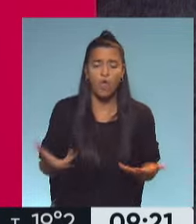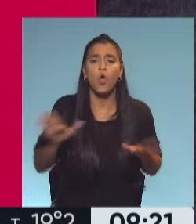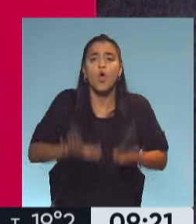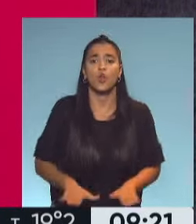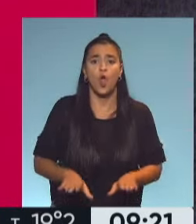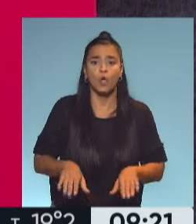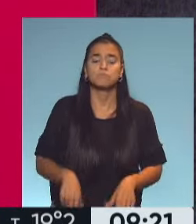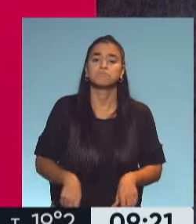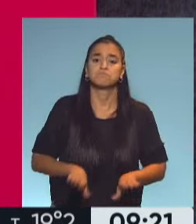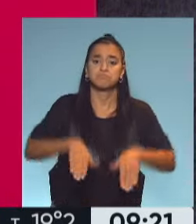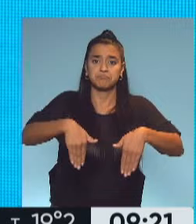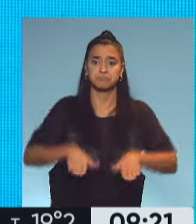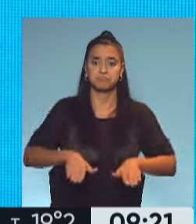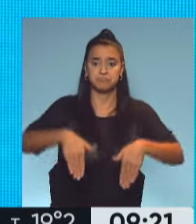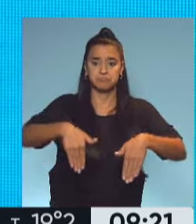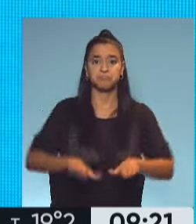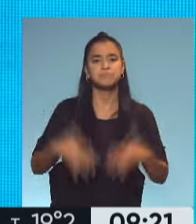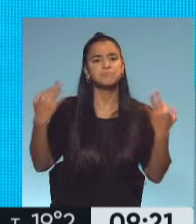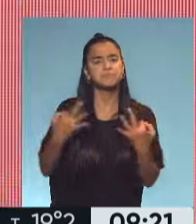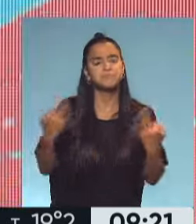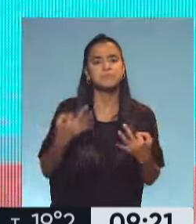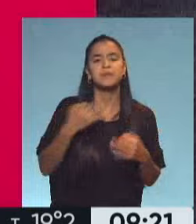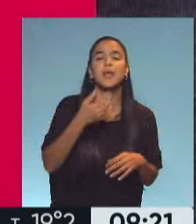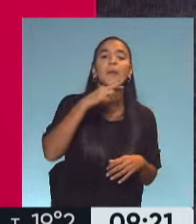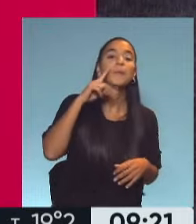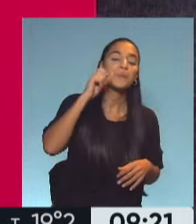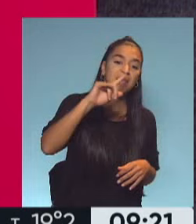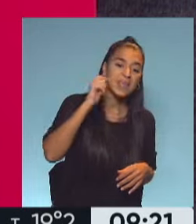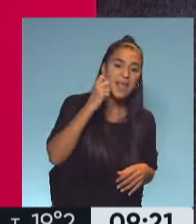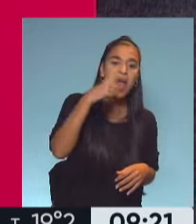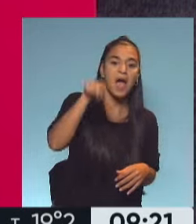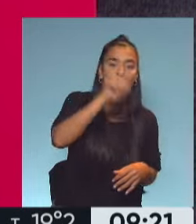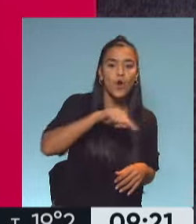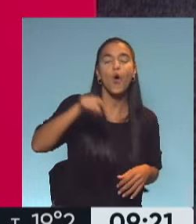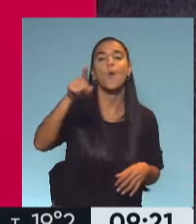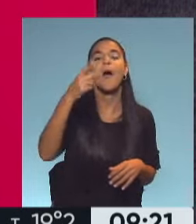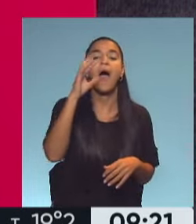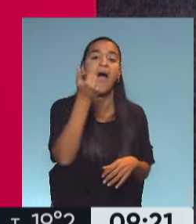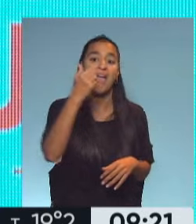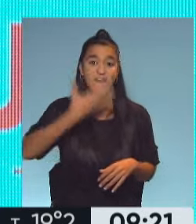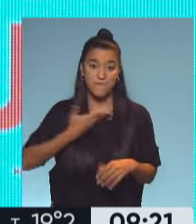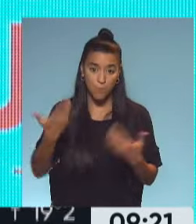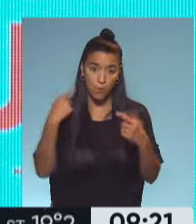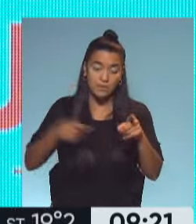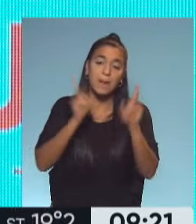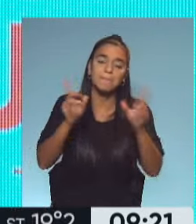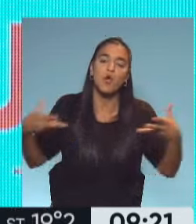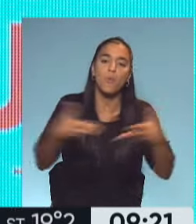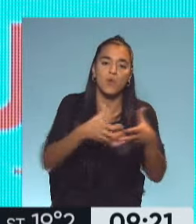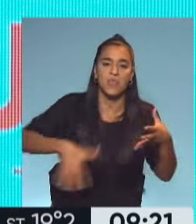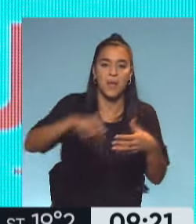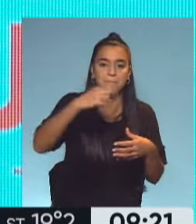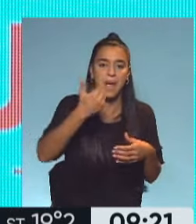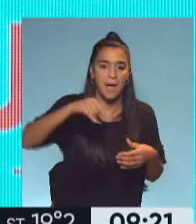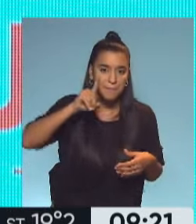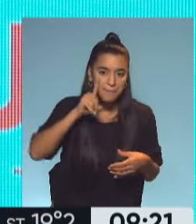las rodillas y elevo talones. Bien, fantástico. Vicky arroba Victoria Pardo AF la pueden seguir y también en Comunidad PAMI por supuesto también.